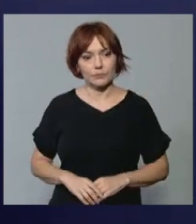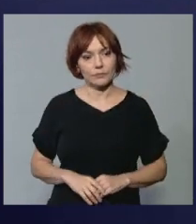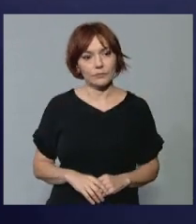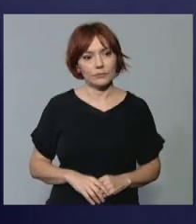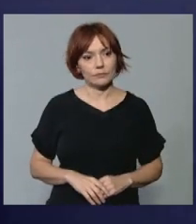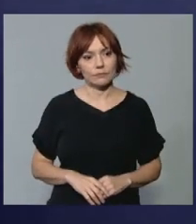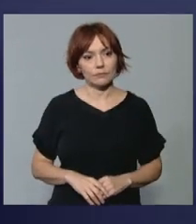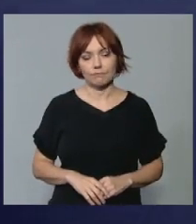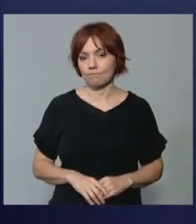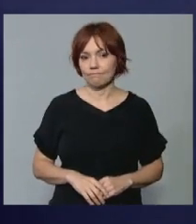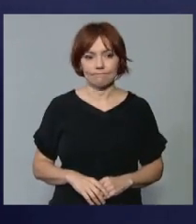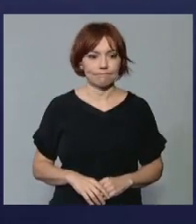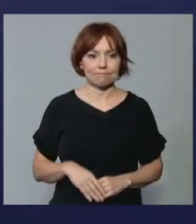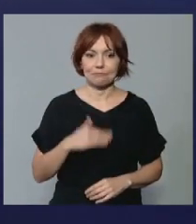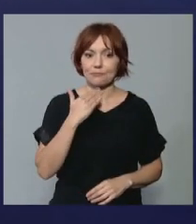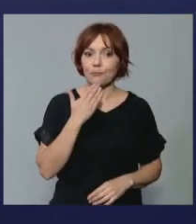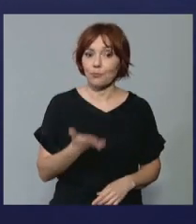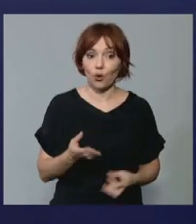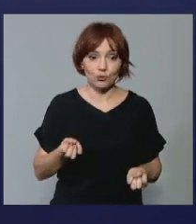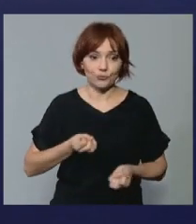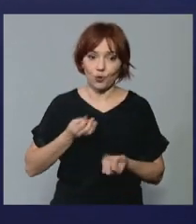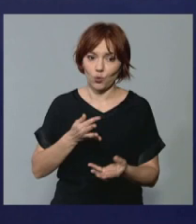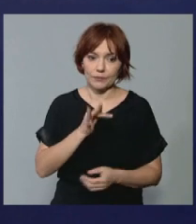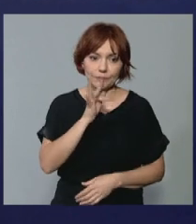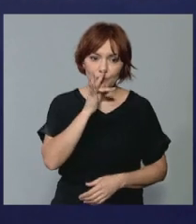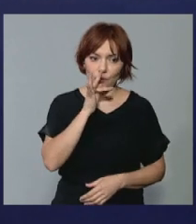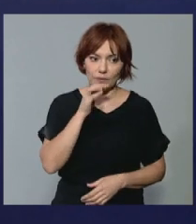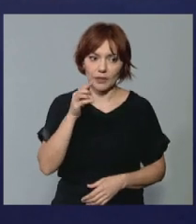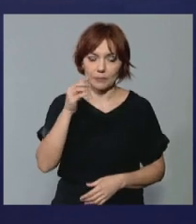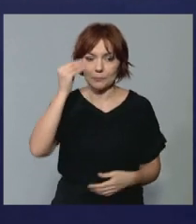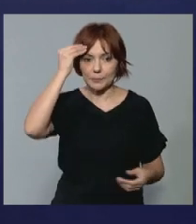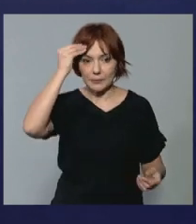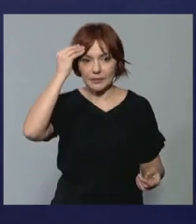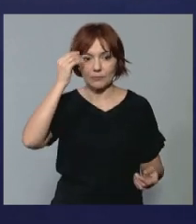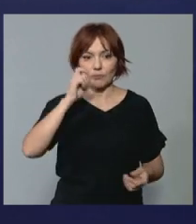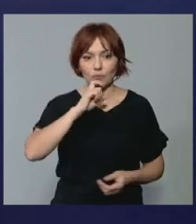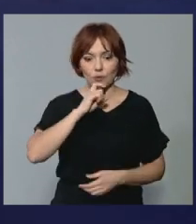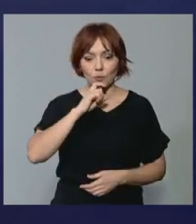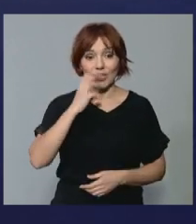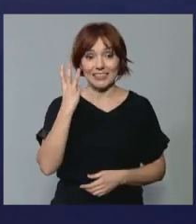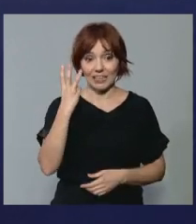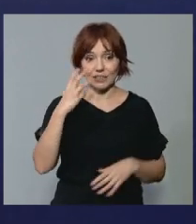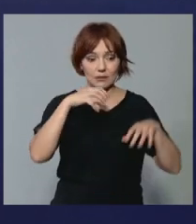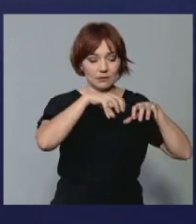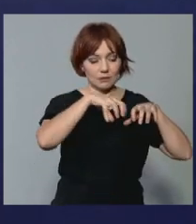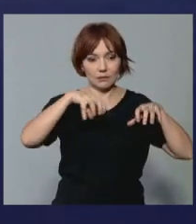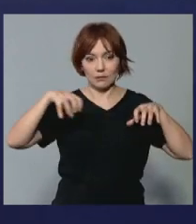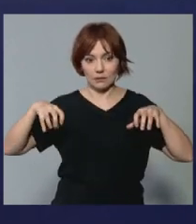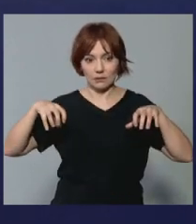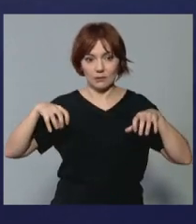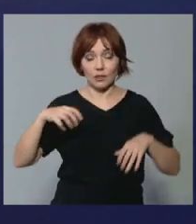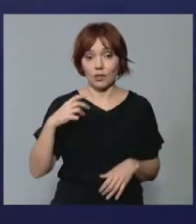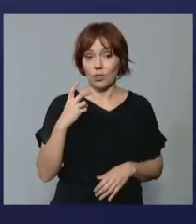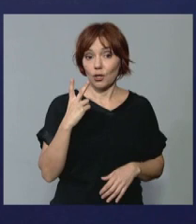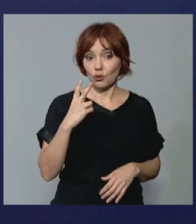Es muy pronto para poder dar esa información. Tenga en cuenta que han sido tres locales afectados, dos de ellos